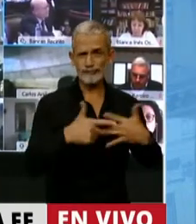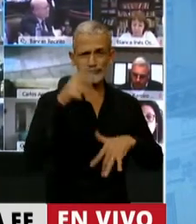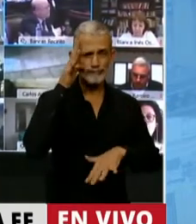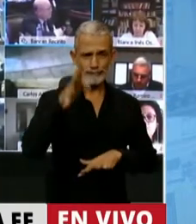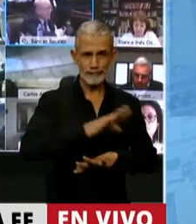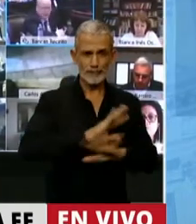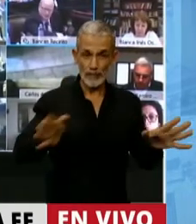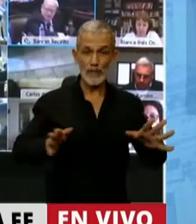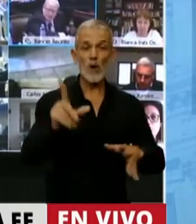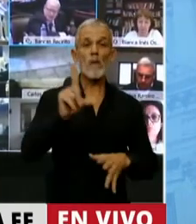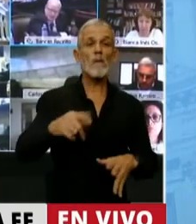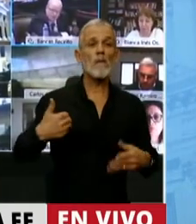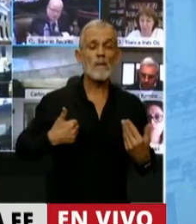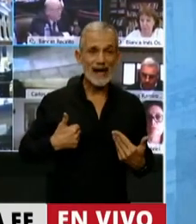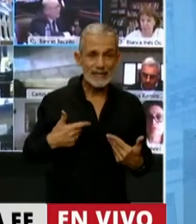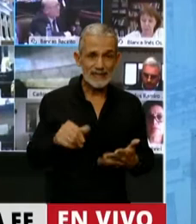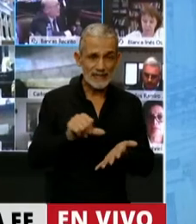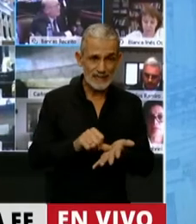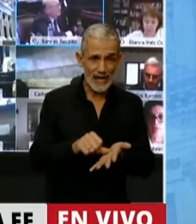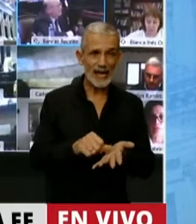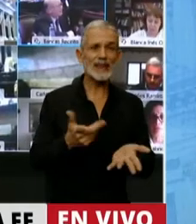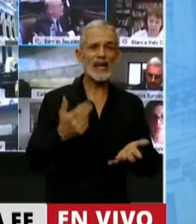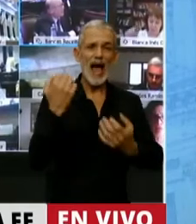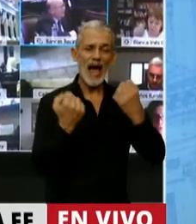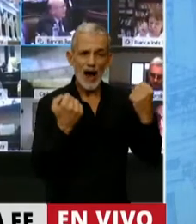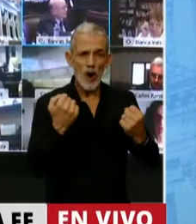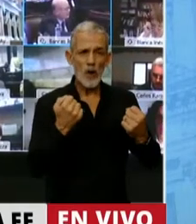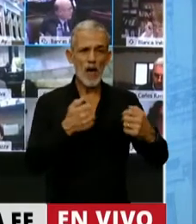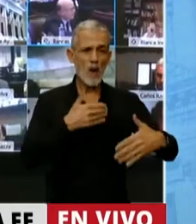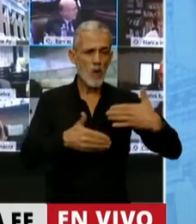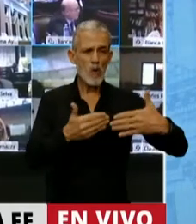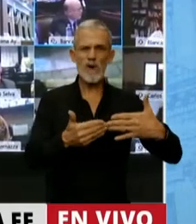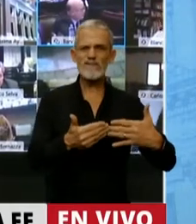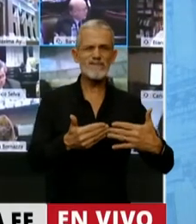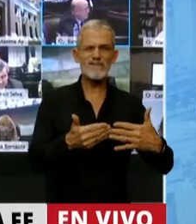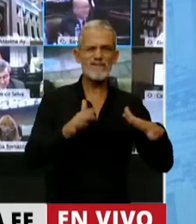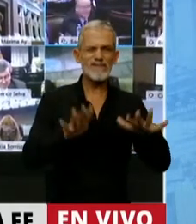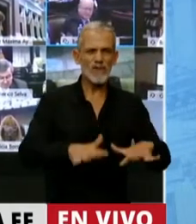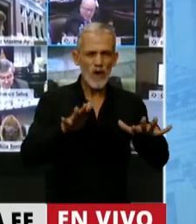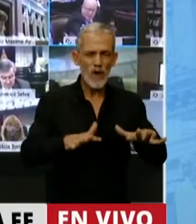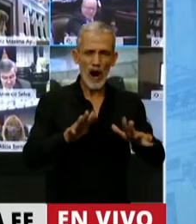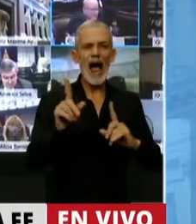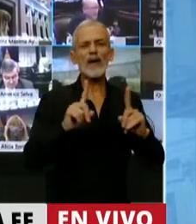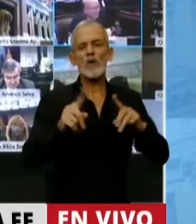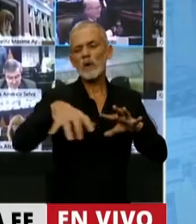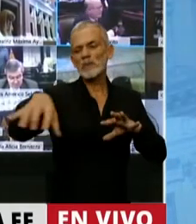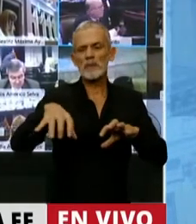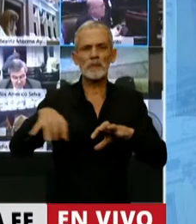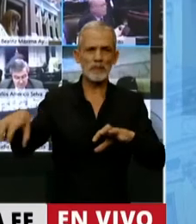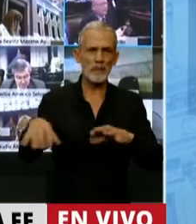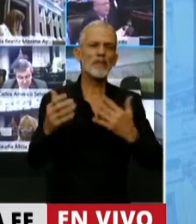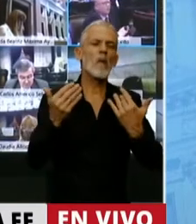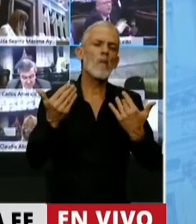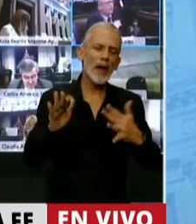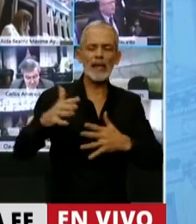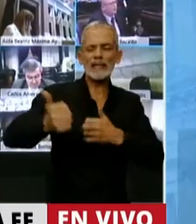y un país con una actividad económica primarizada, debilitada, salvo en algunos sectores que han podido ser